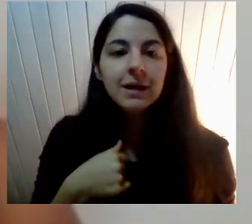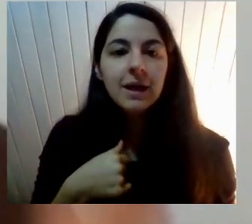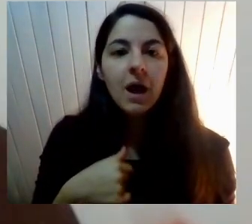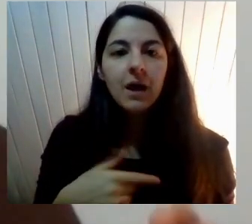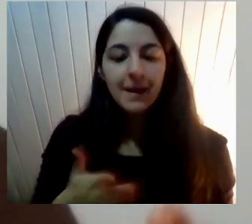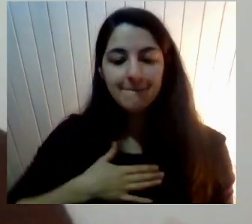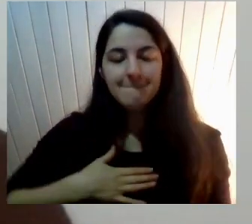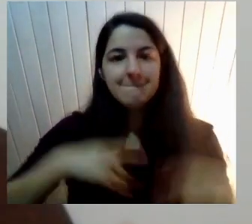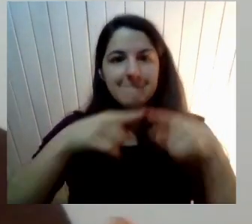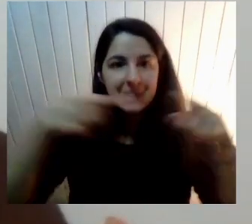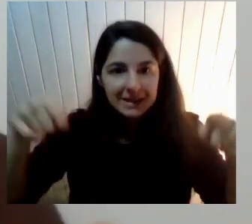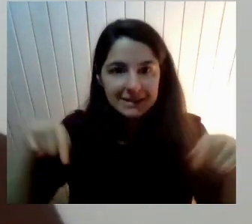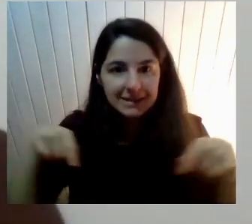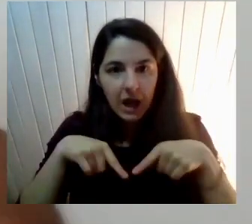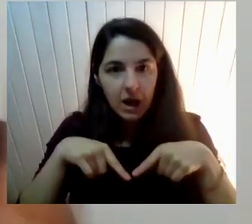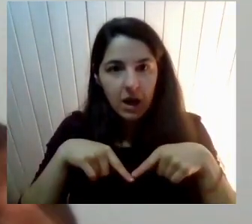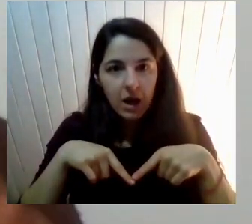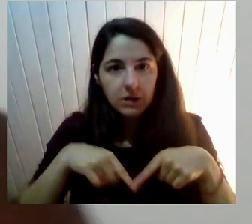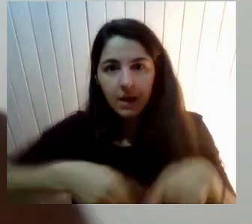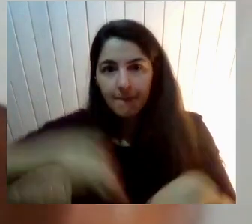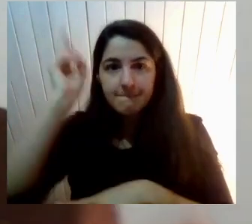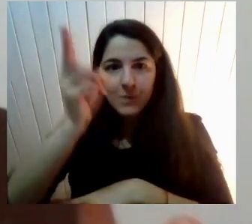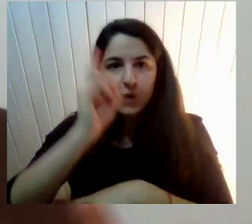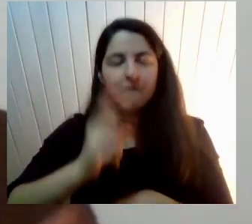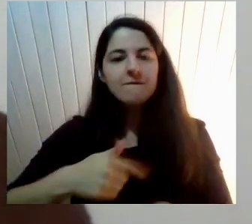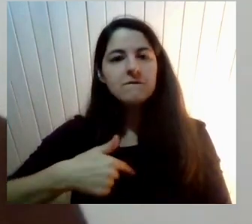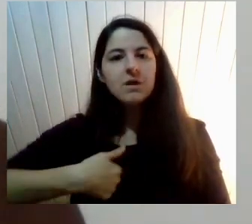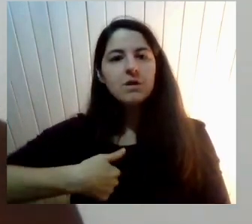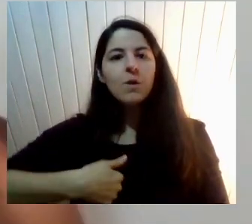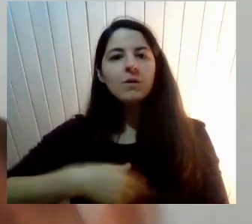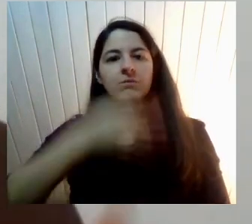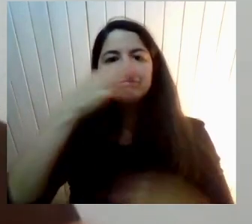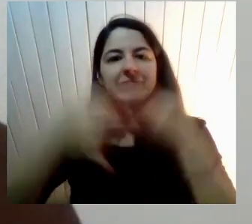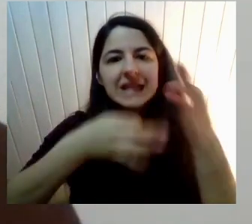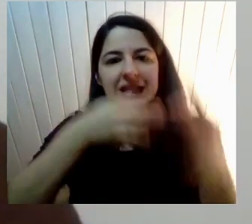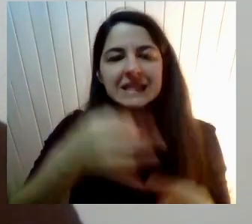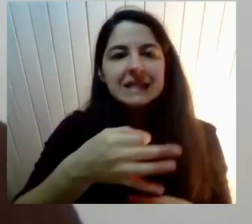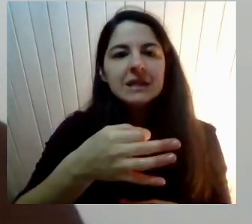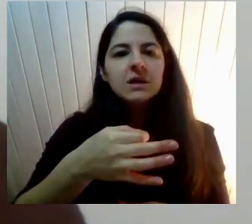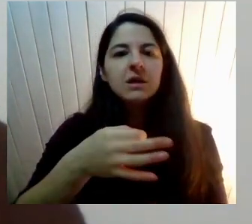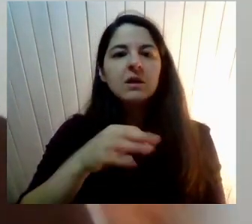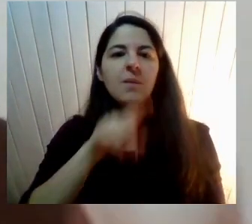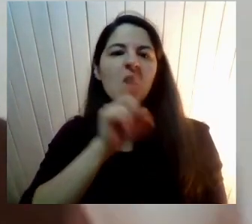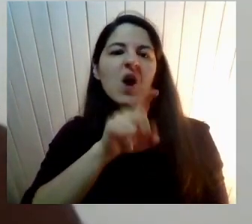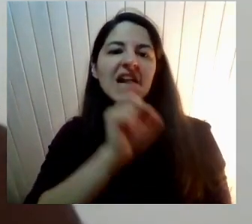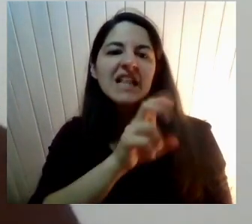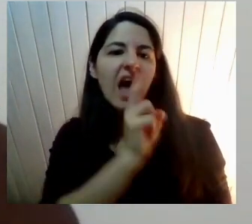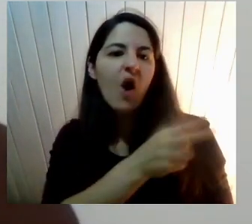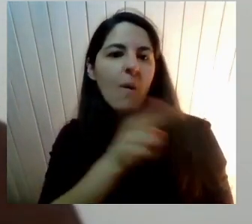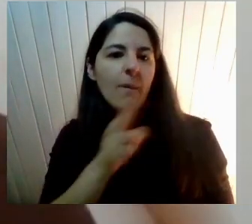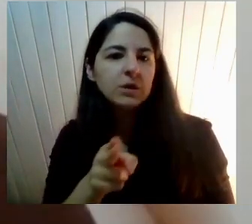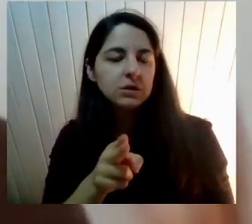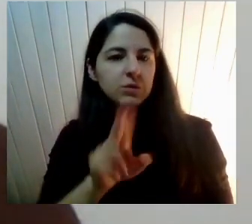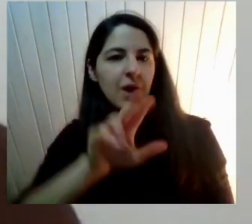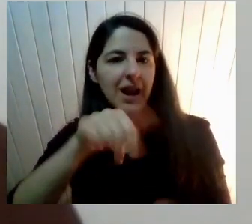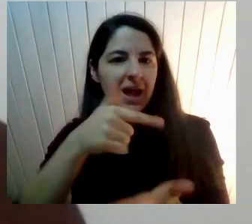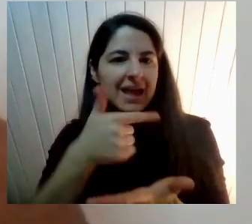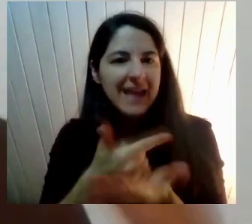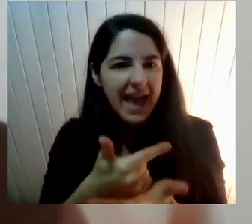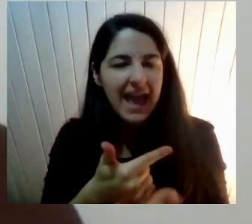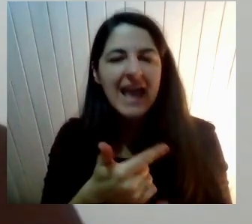comentarios homofóbicos En mi curso En mi clase de filosofía Que duraba dos horas Estaba prohibido Hacer comentarios racistas Y así no íbamos